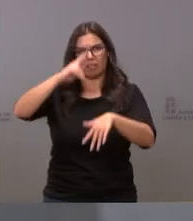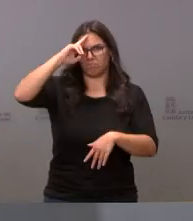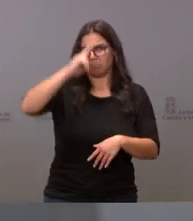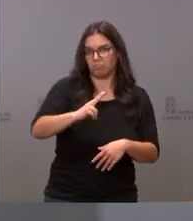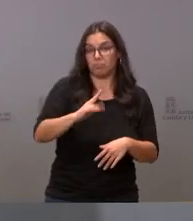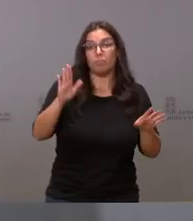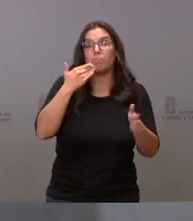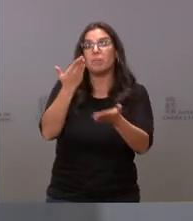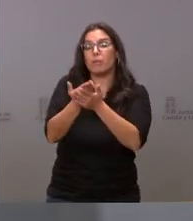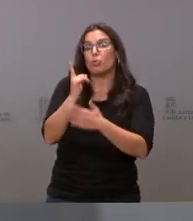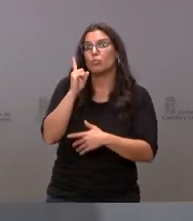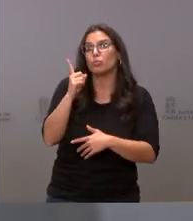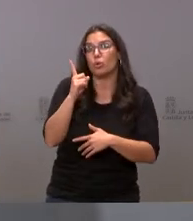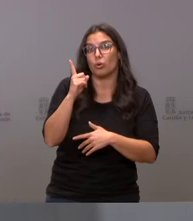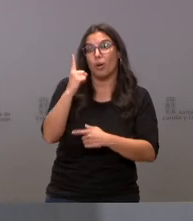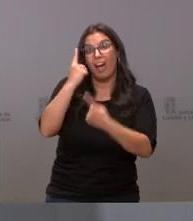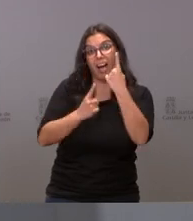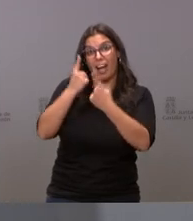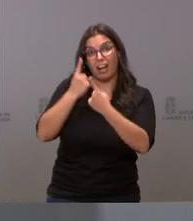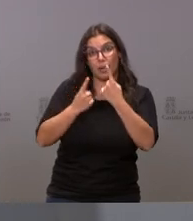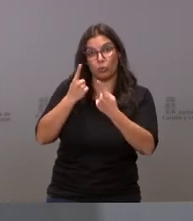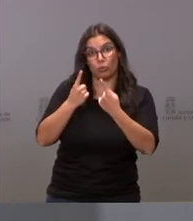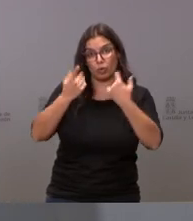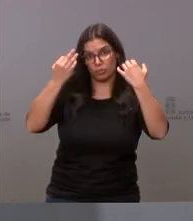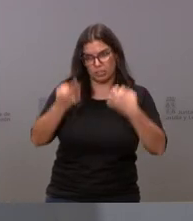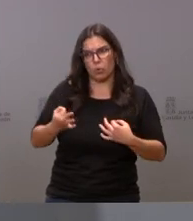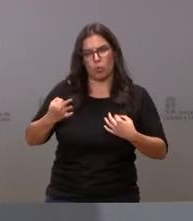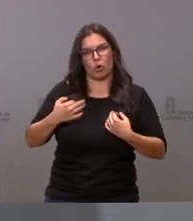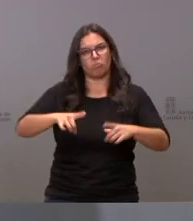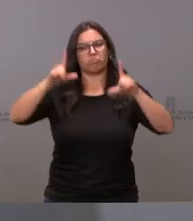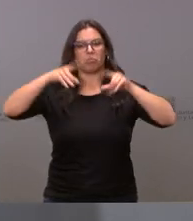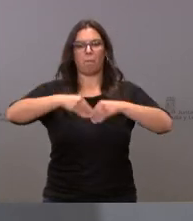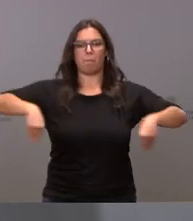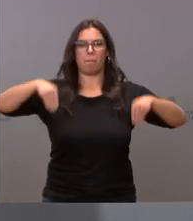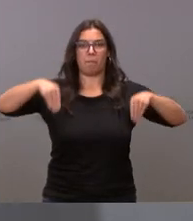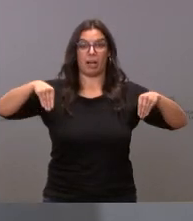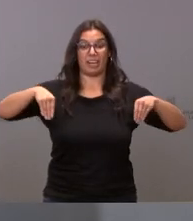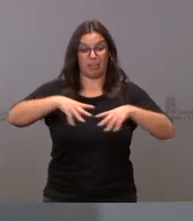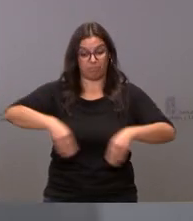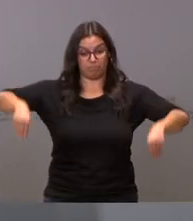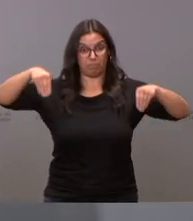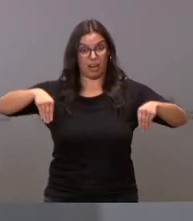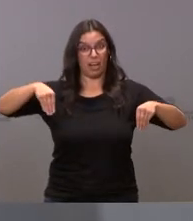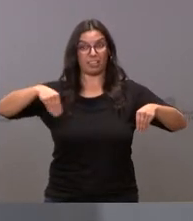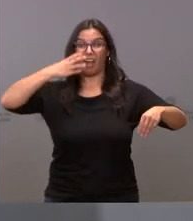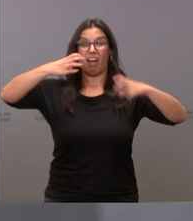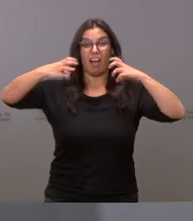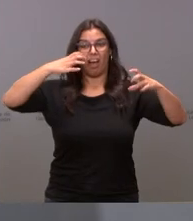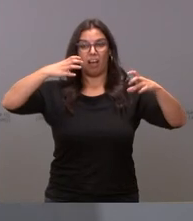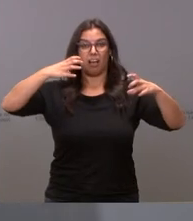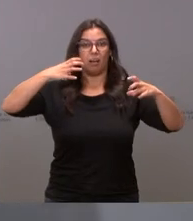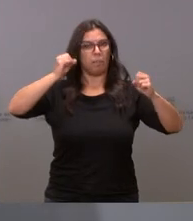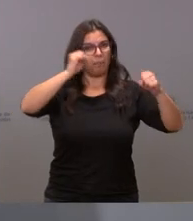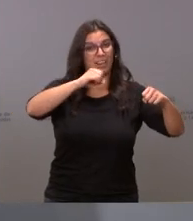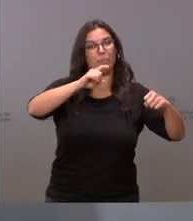lo único que le pedimos es a algunos de los que casi seguro irán a sujetar esa pancarta que es que aparte de sujetar la pancarta y dar gritos alguna vez